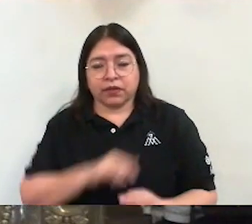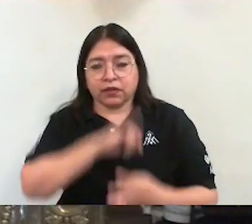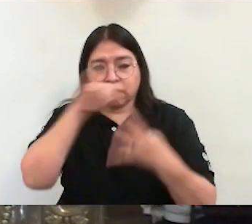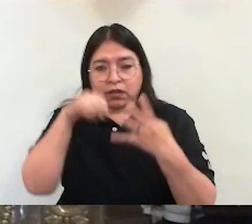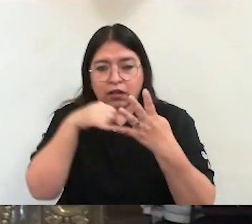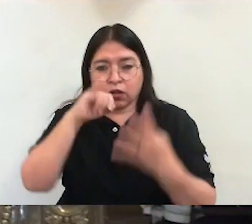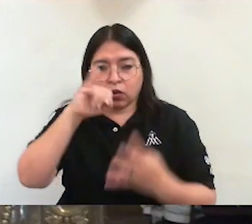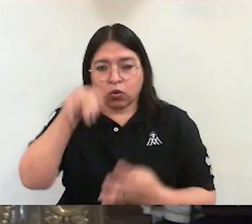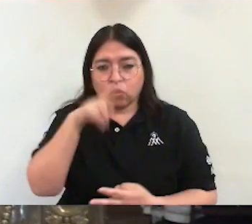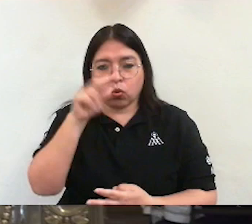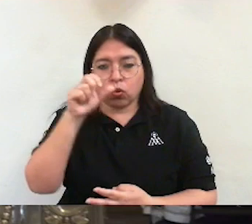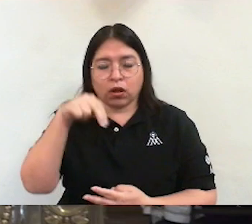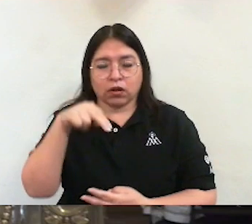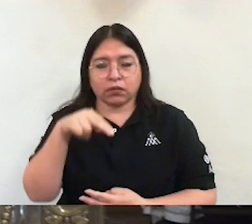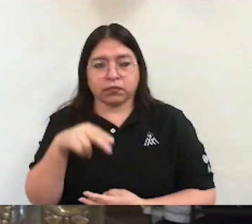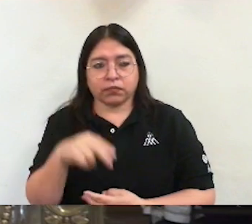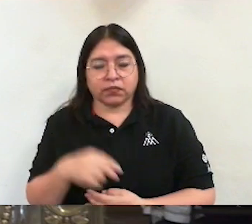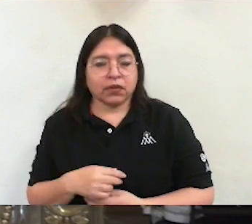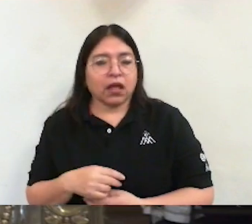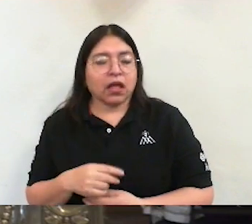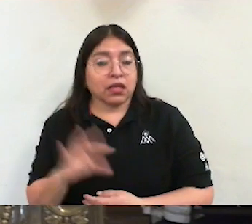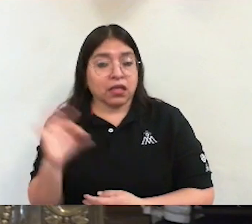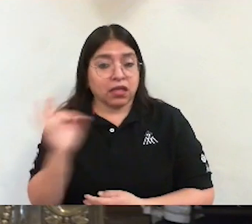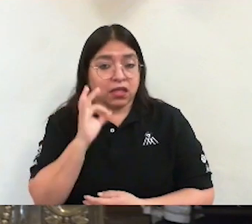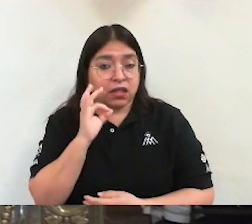Algunos, incluso matando,